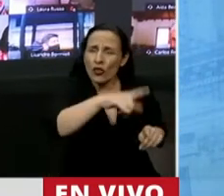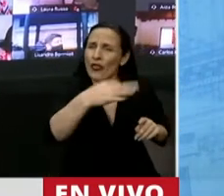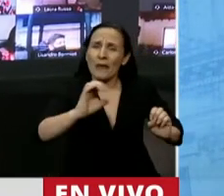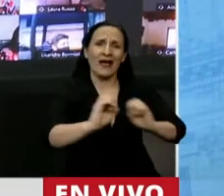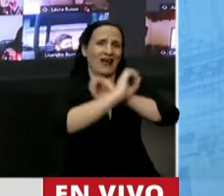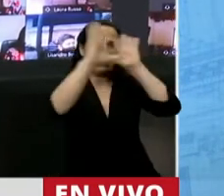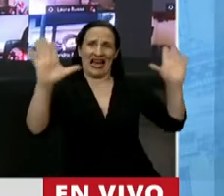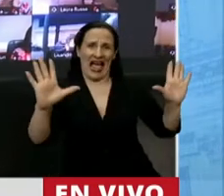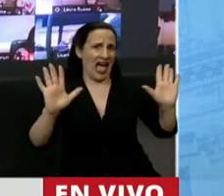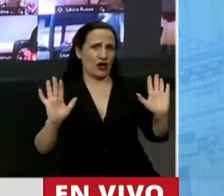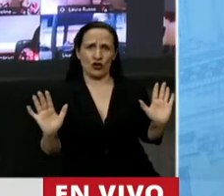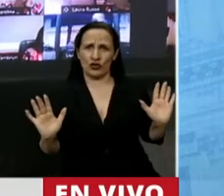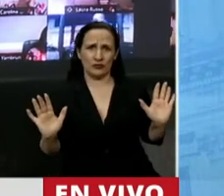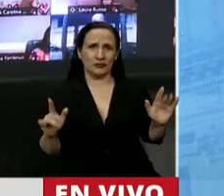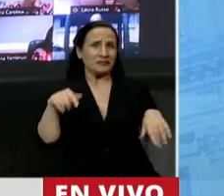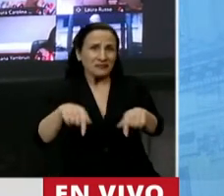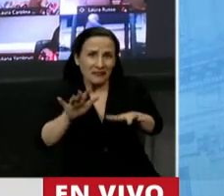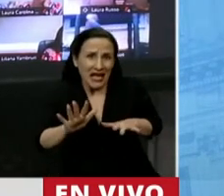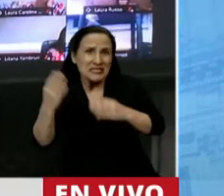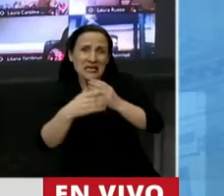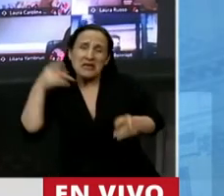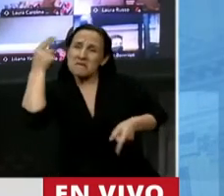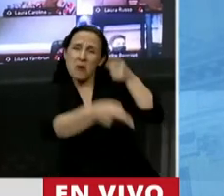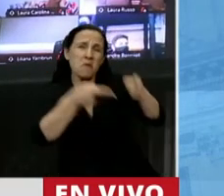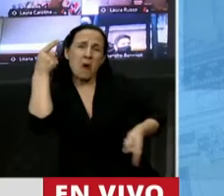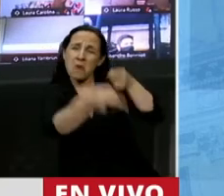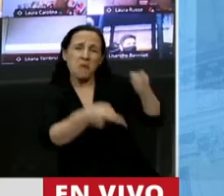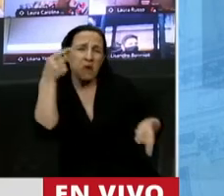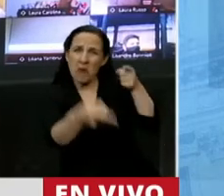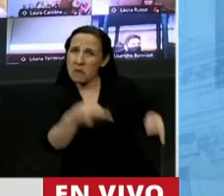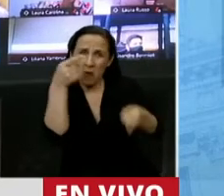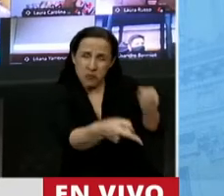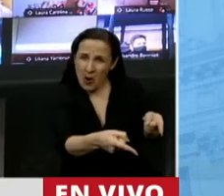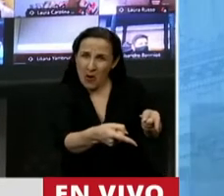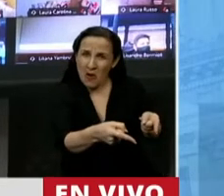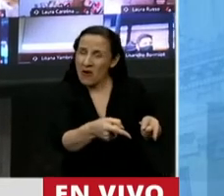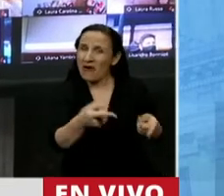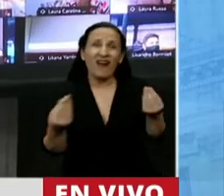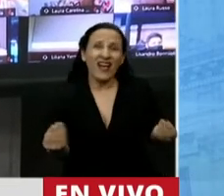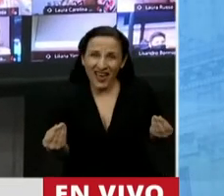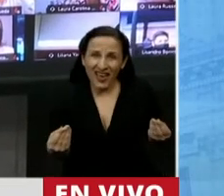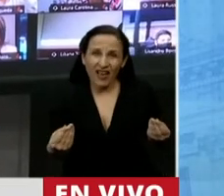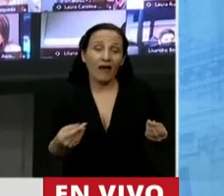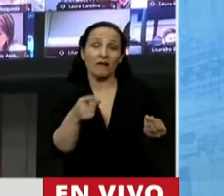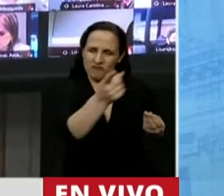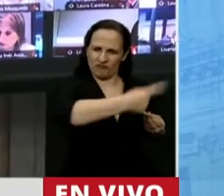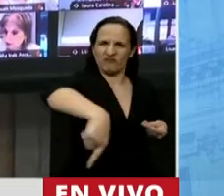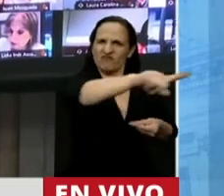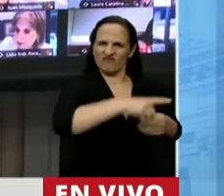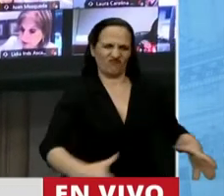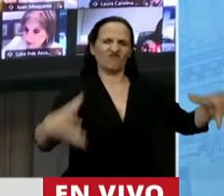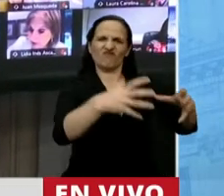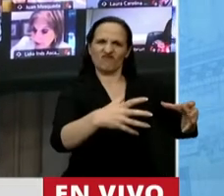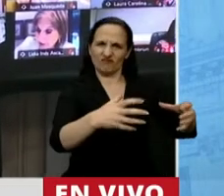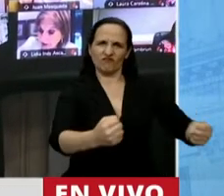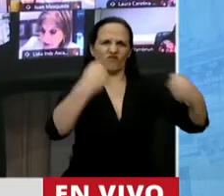que frente a estos ataques, lo único que hacen es fortalecer la